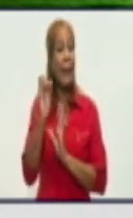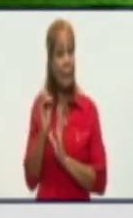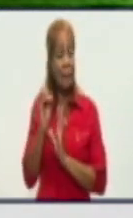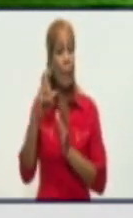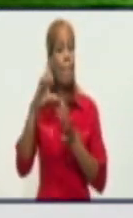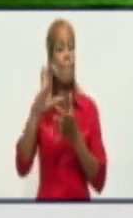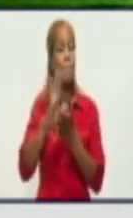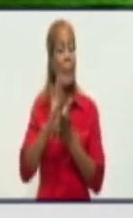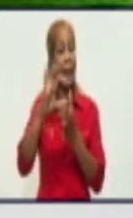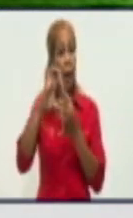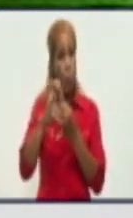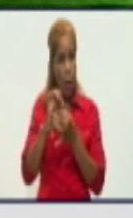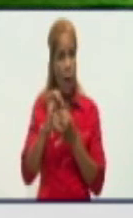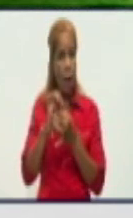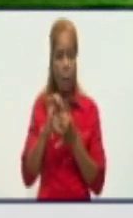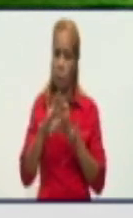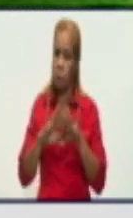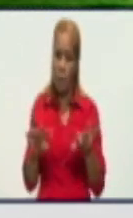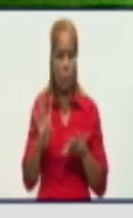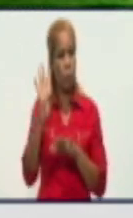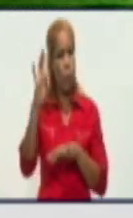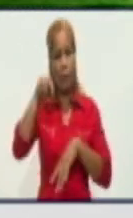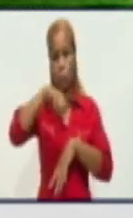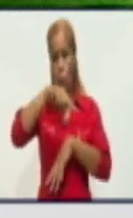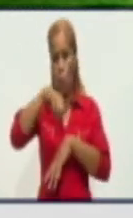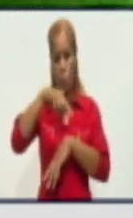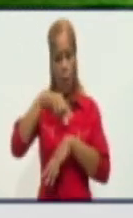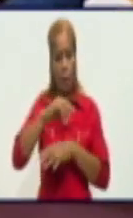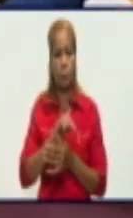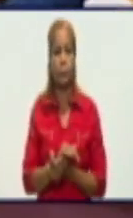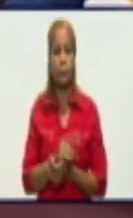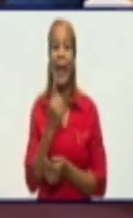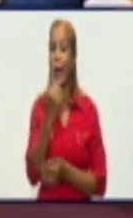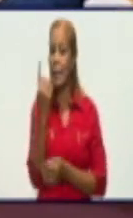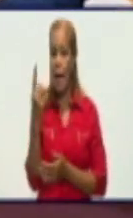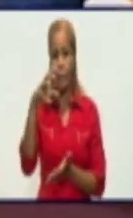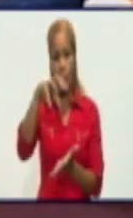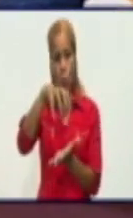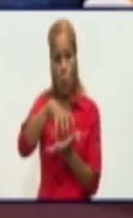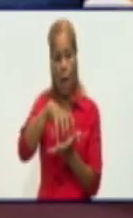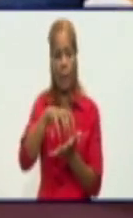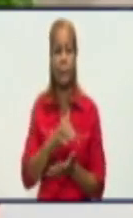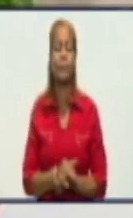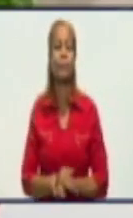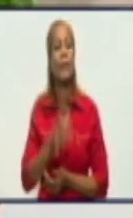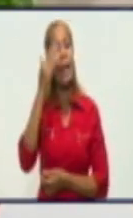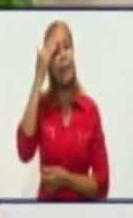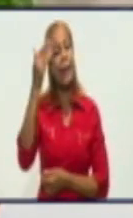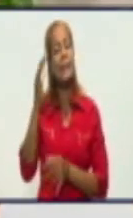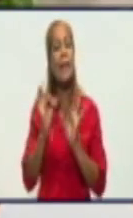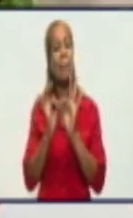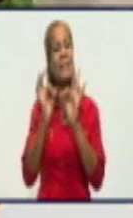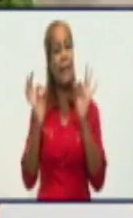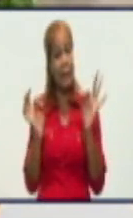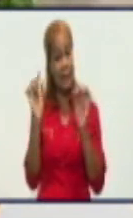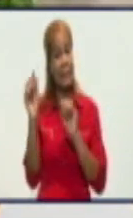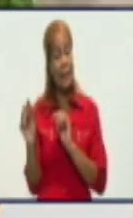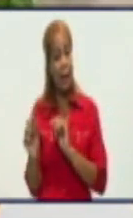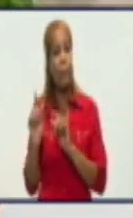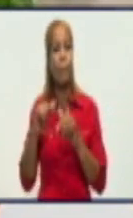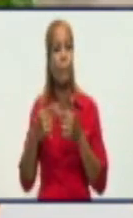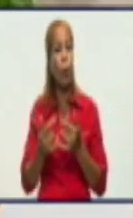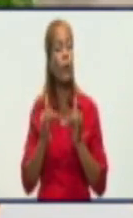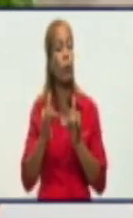renunciamos hasta último momento a las 4 horas como máximo en cada circuito. Gracias, Solís, por haber estado con nosotros con toda esta